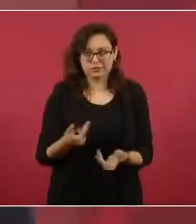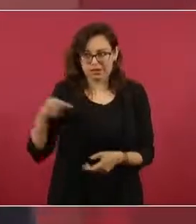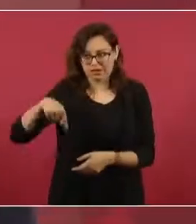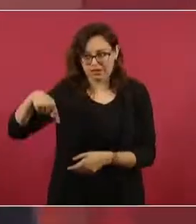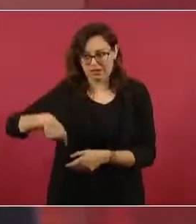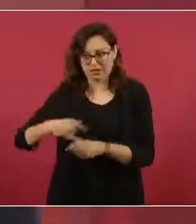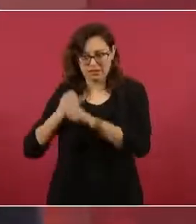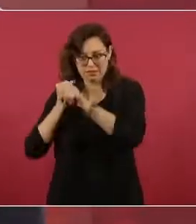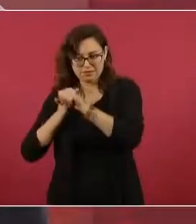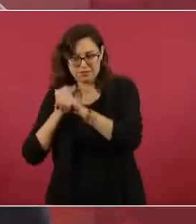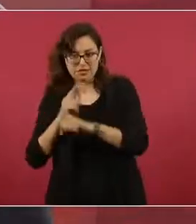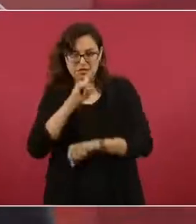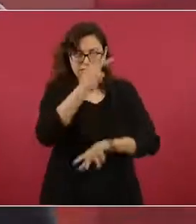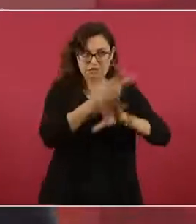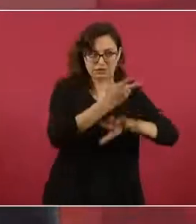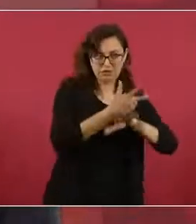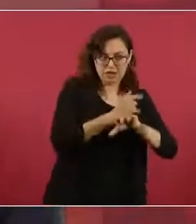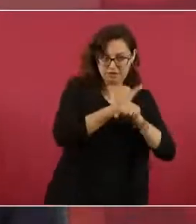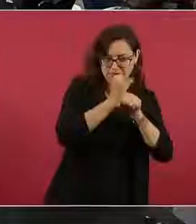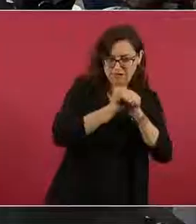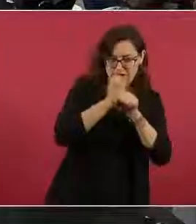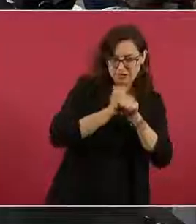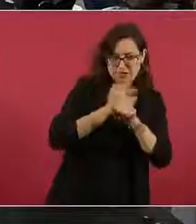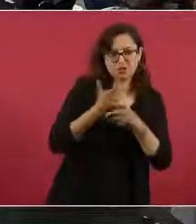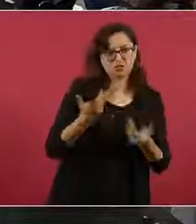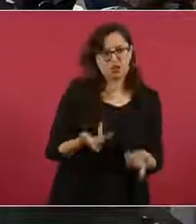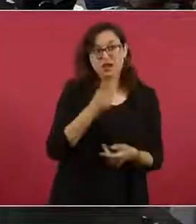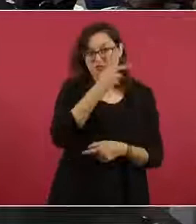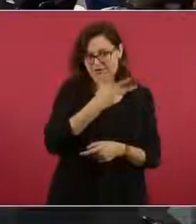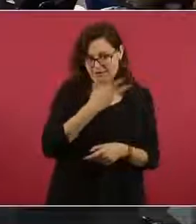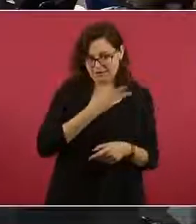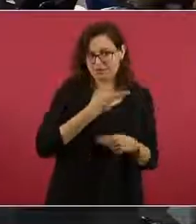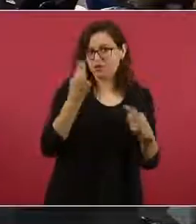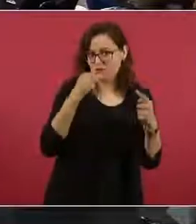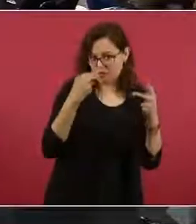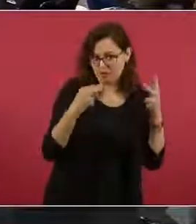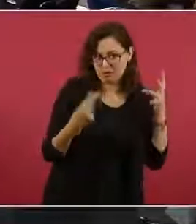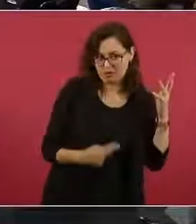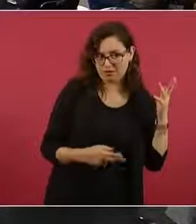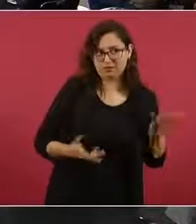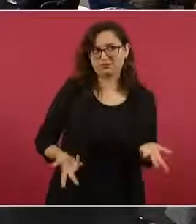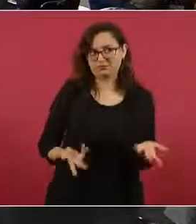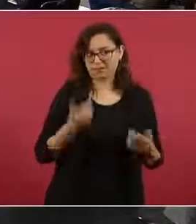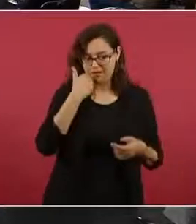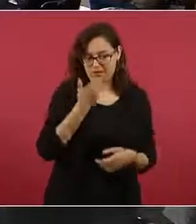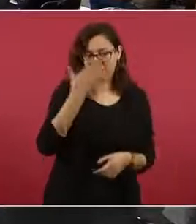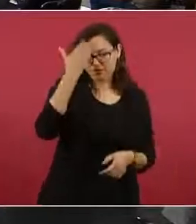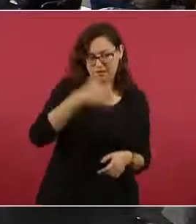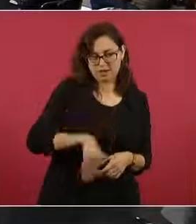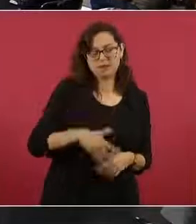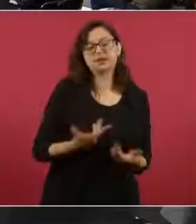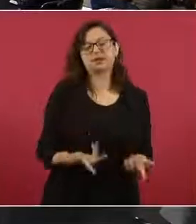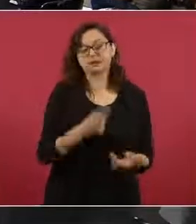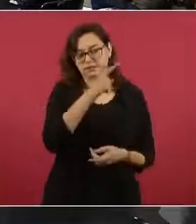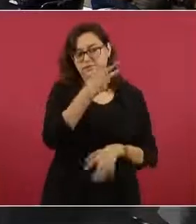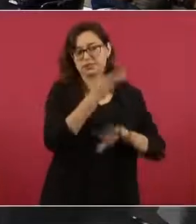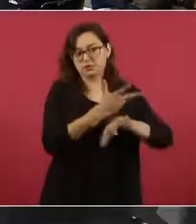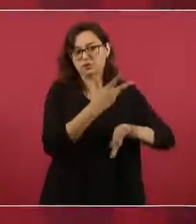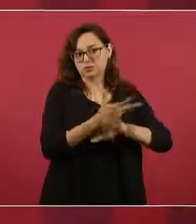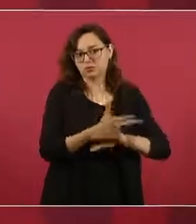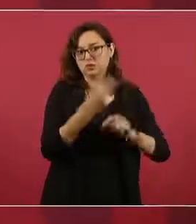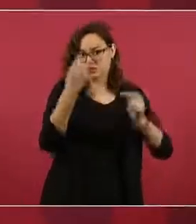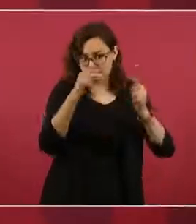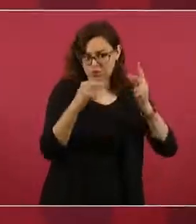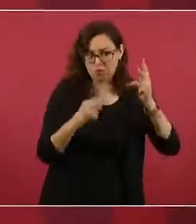en Estados Unidos y tenían los nombres en los juzgados de Estados Unidos,